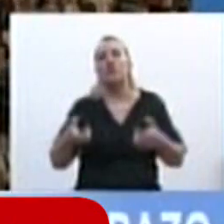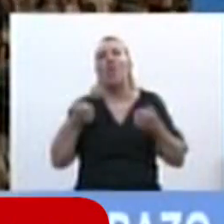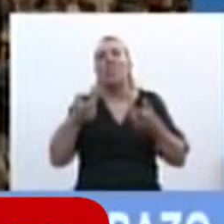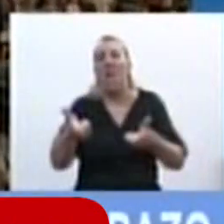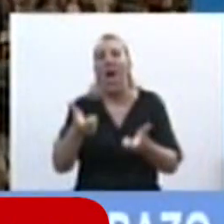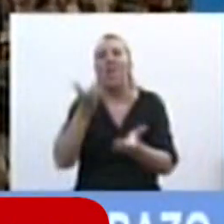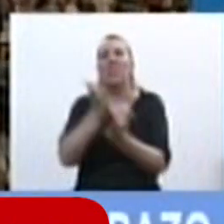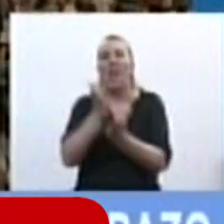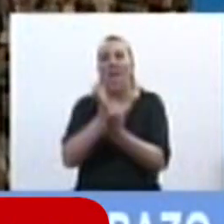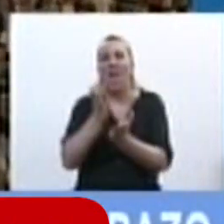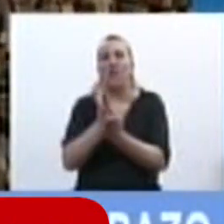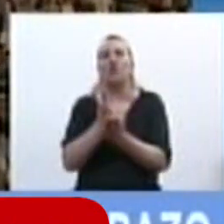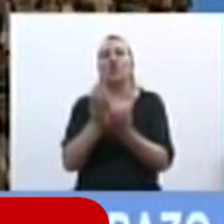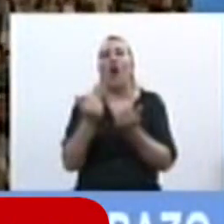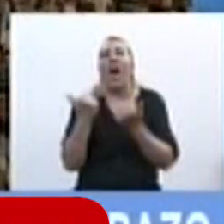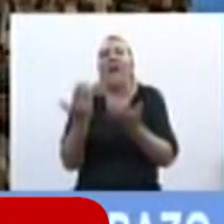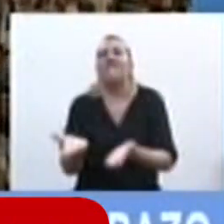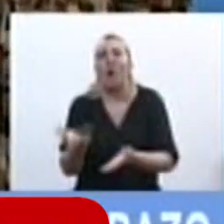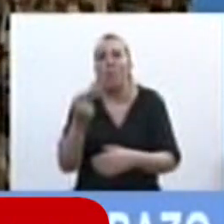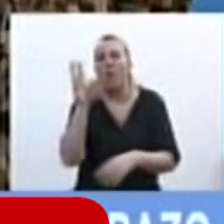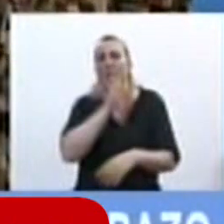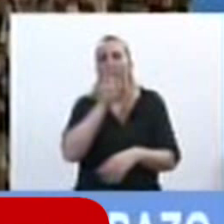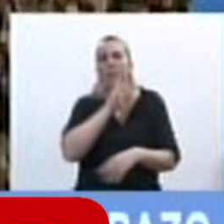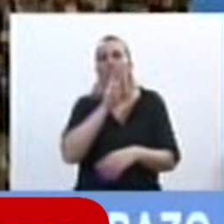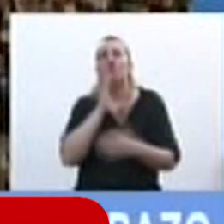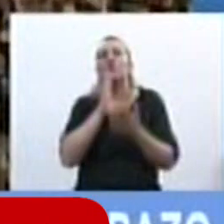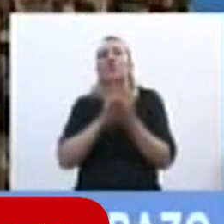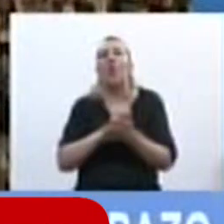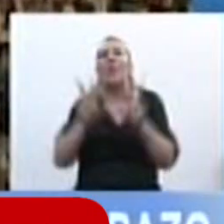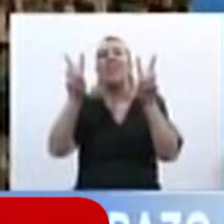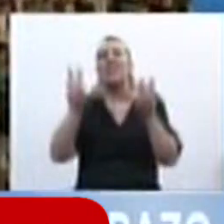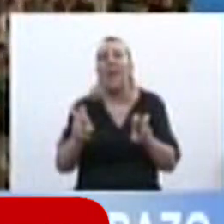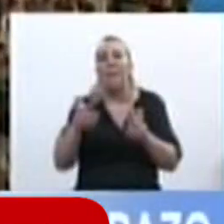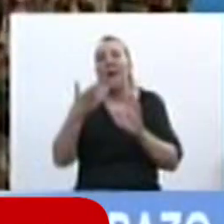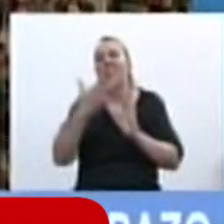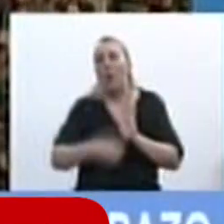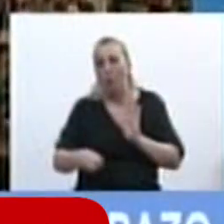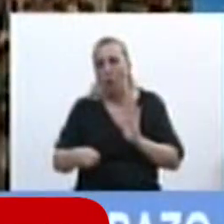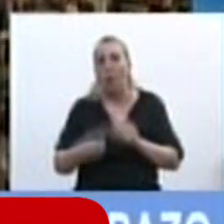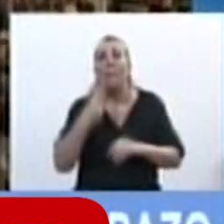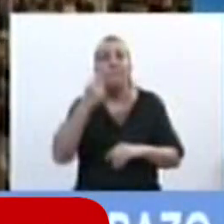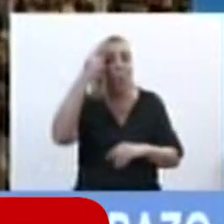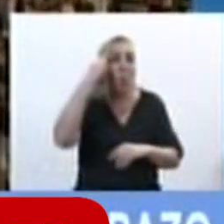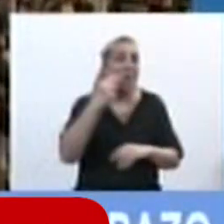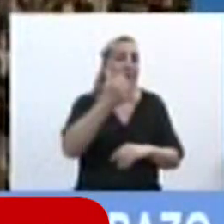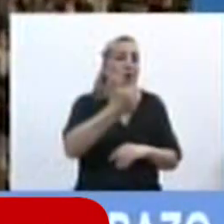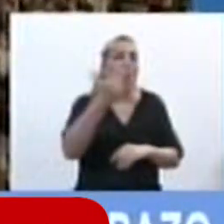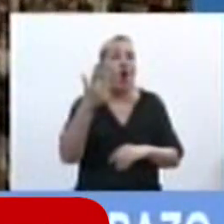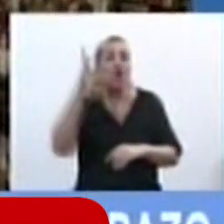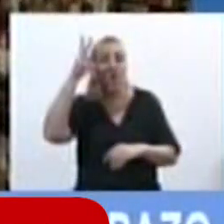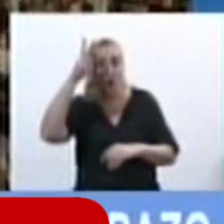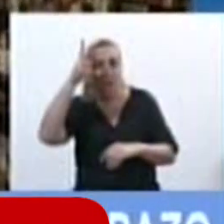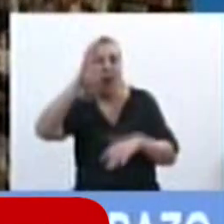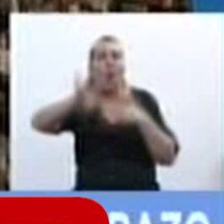a favor de la mujer en cuanto al tema del aborto. En 1968, la autodenominada Revolución